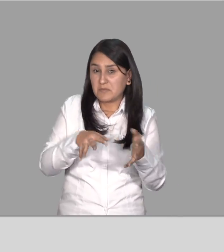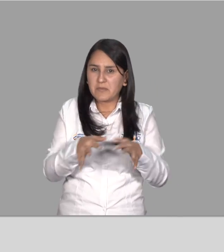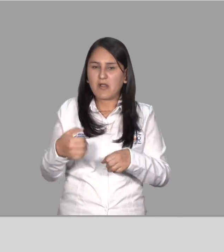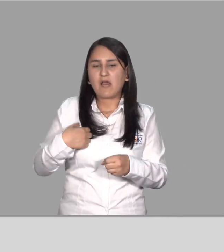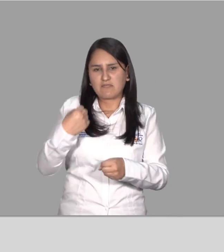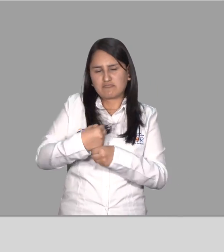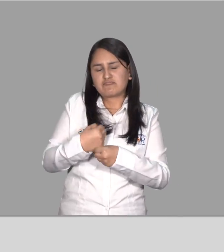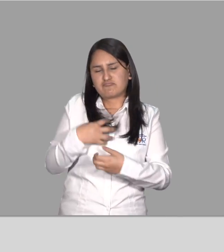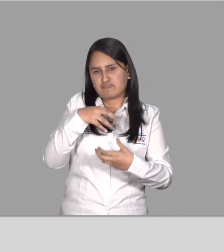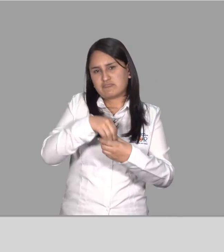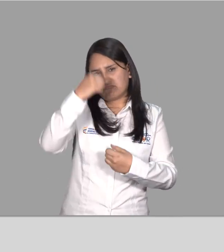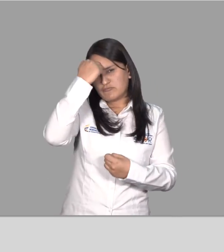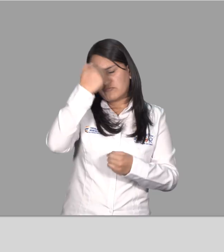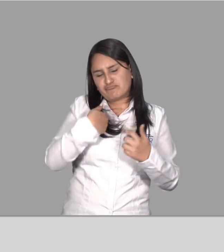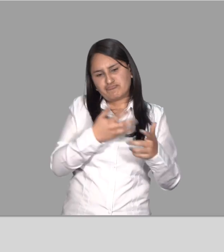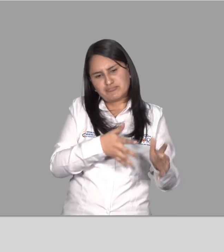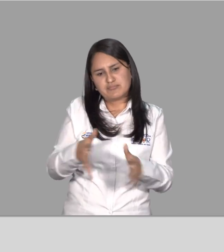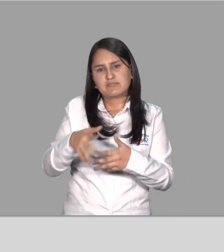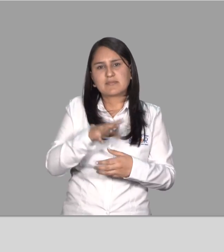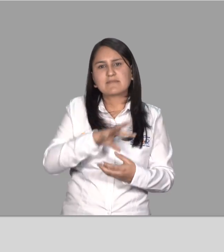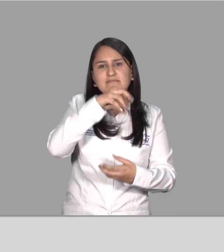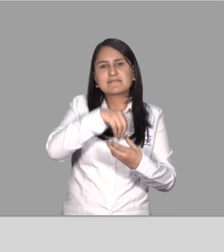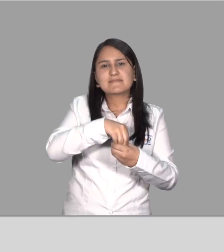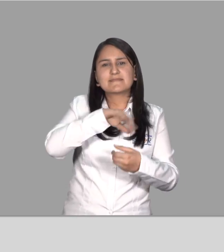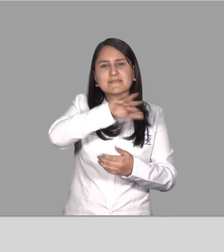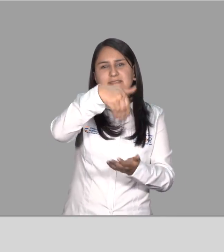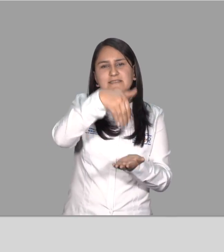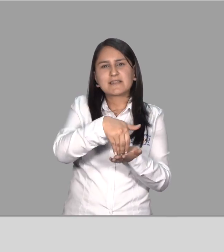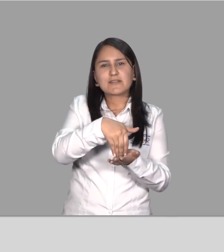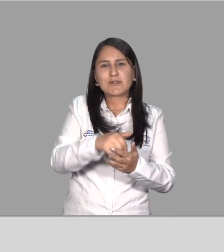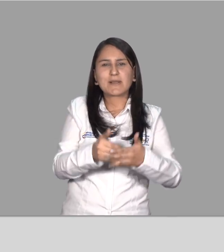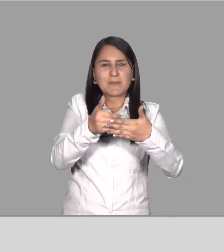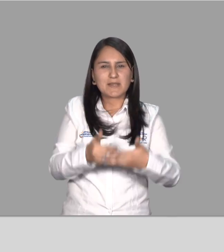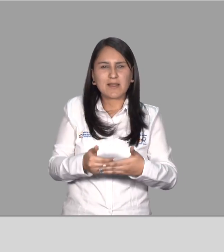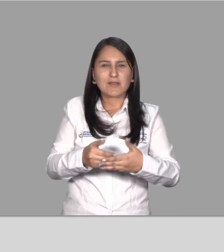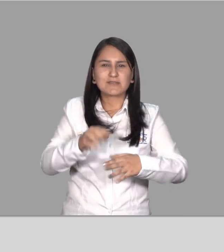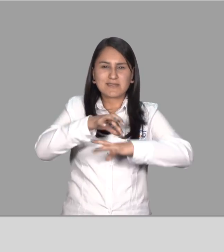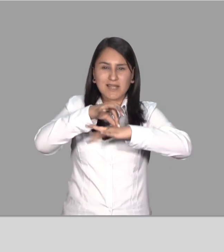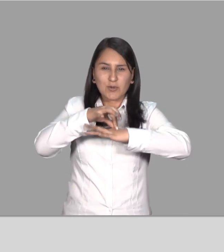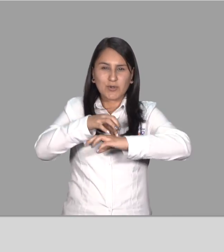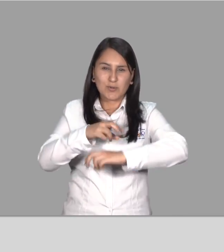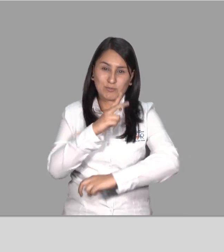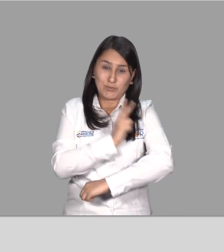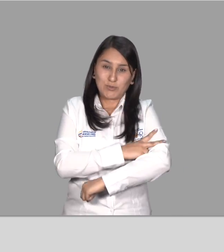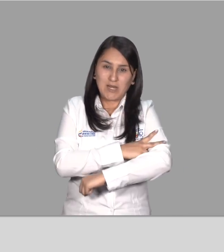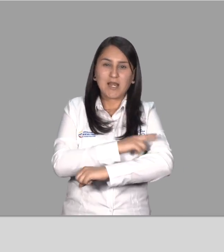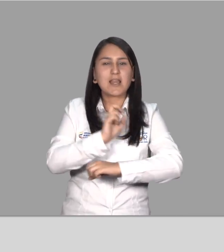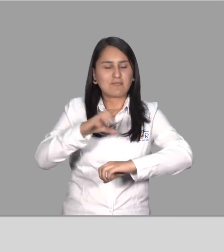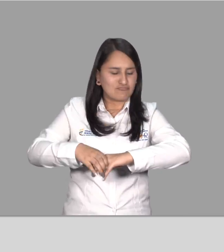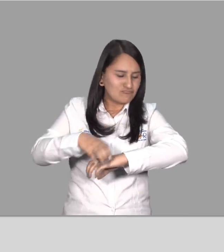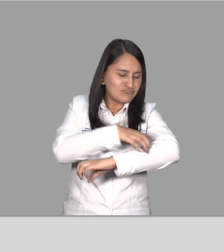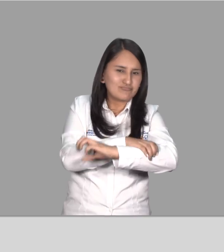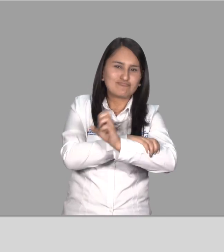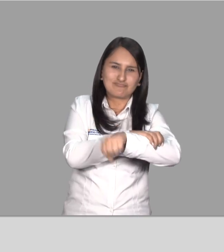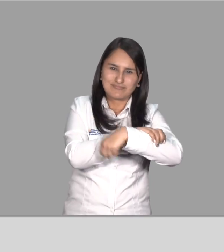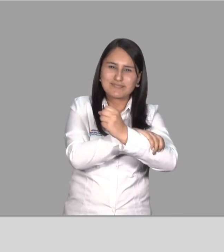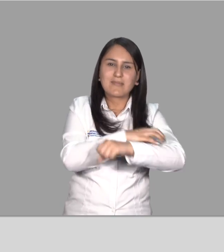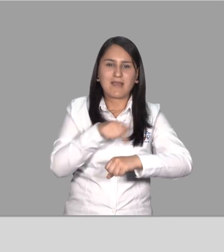Trabajé como profesor del Centro Limitado de Neuromuscular y Ortopédicos